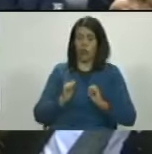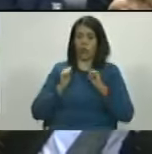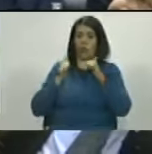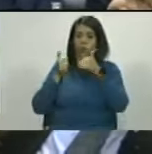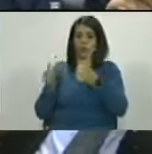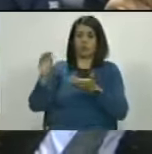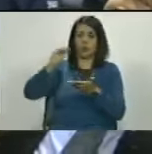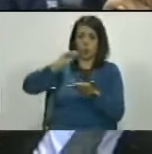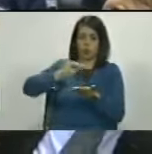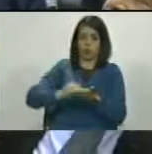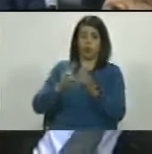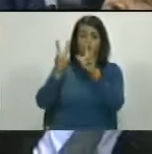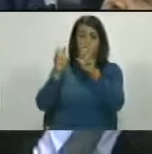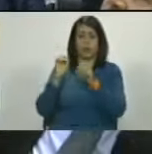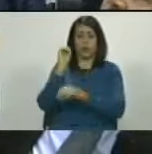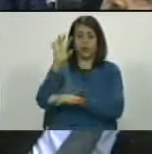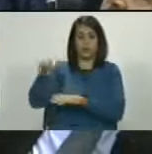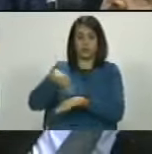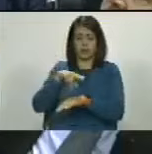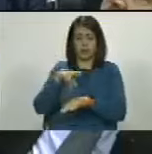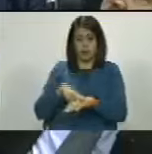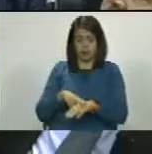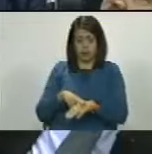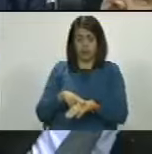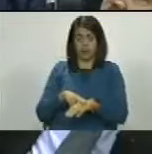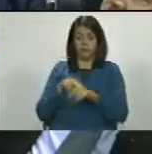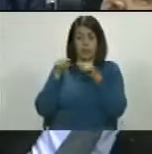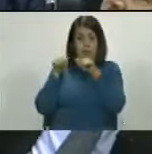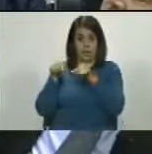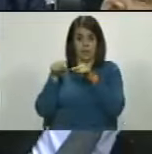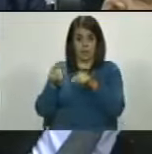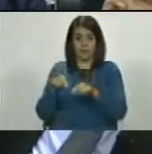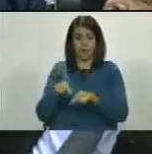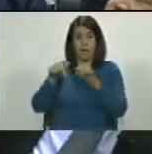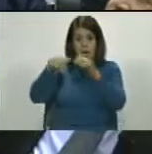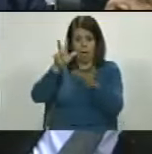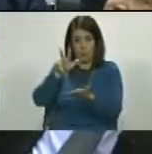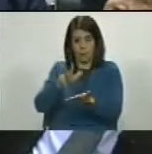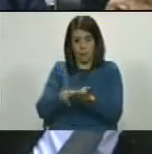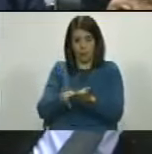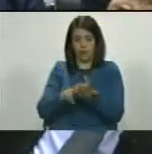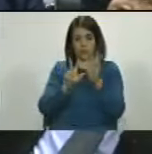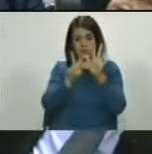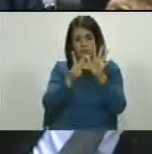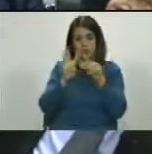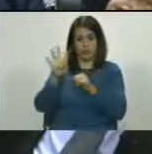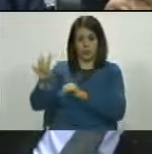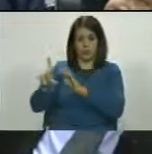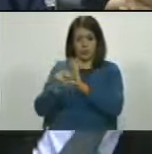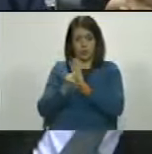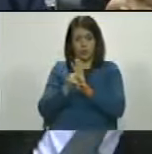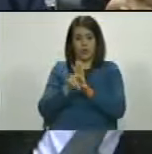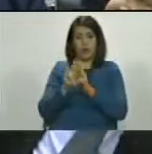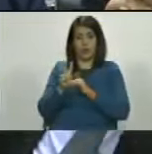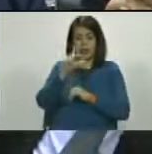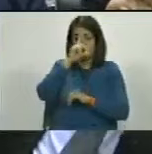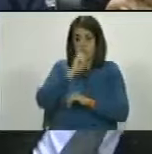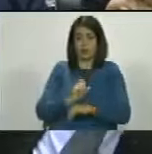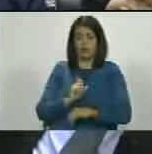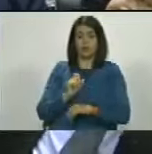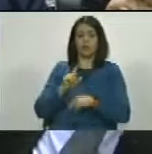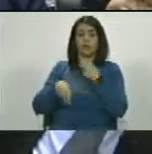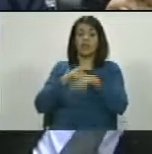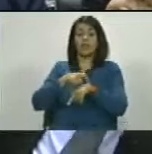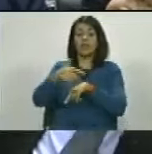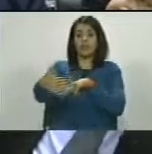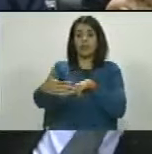una nueva asamblea, la legítima Asamblea Nacional, que es la que ha aprobado 74 leyes en tres años y venimos